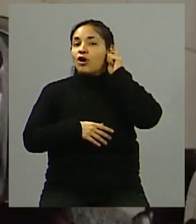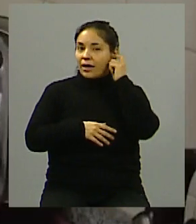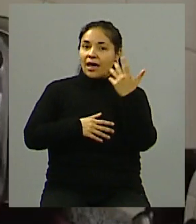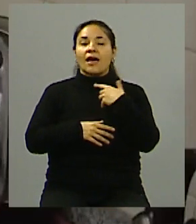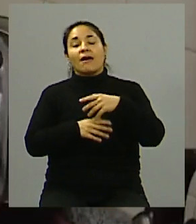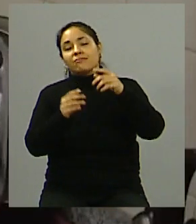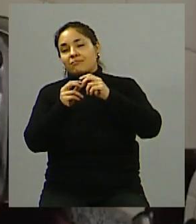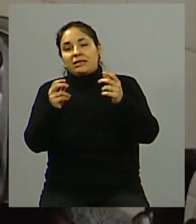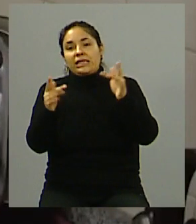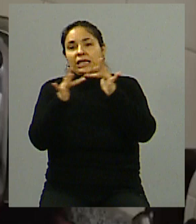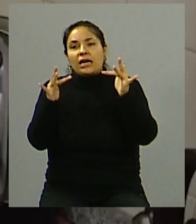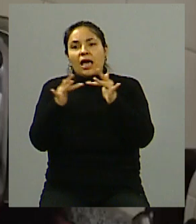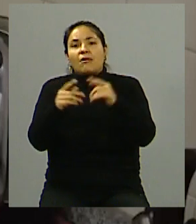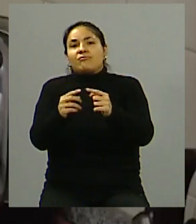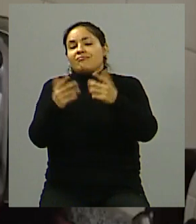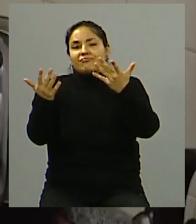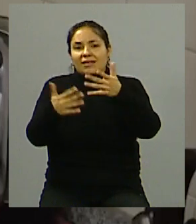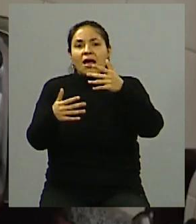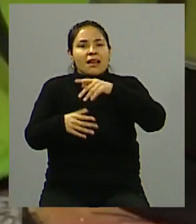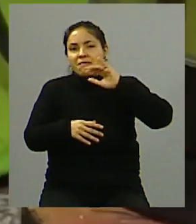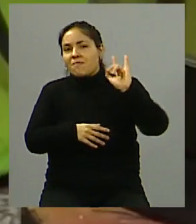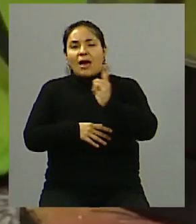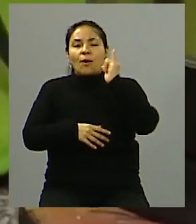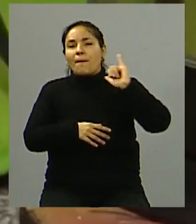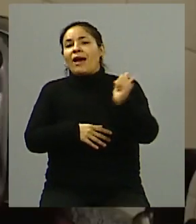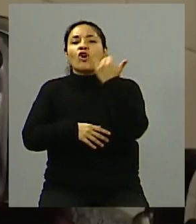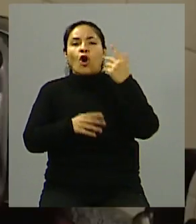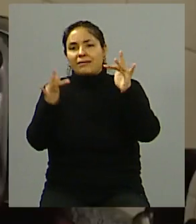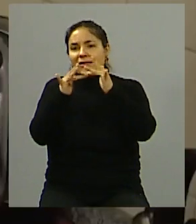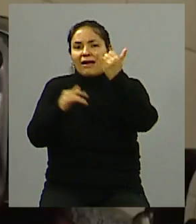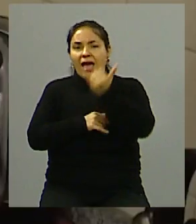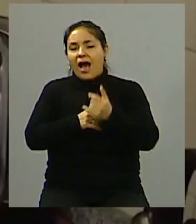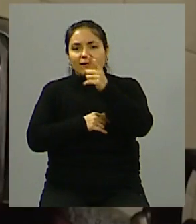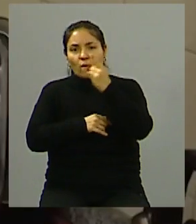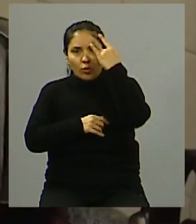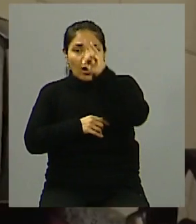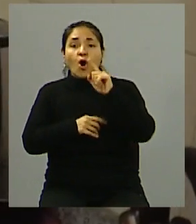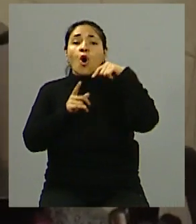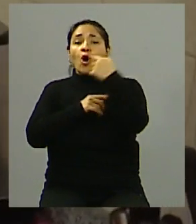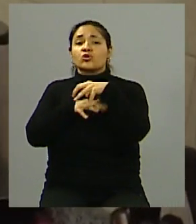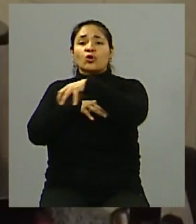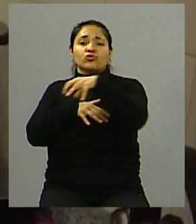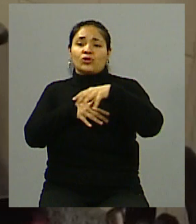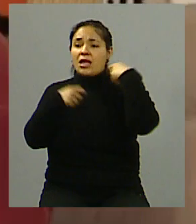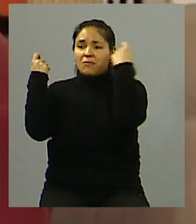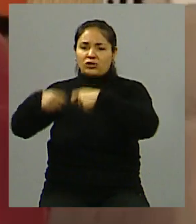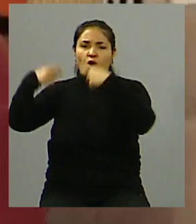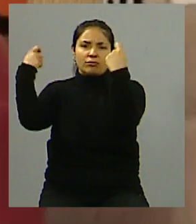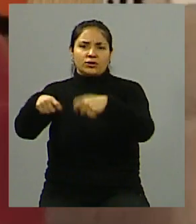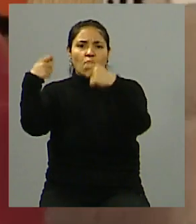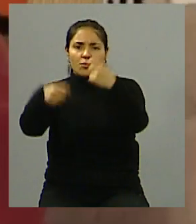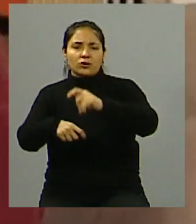datos móviles, uno los países con mejor conectividad de la región y del mundo. O sea, en otros campos ha habido una inversión muy importante, en muchos casos